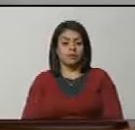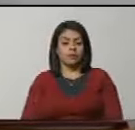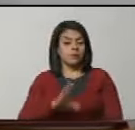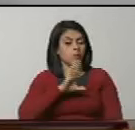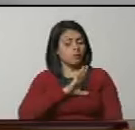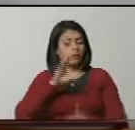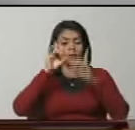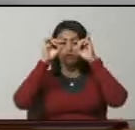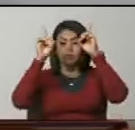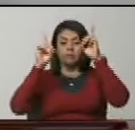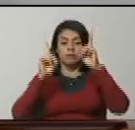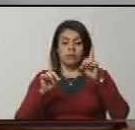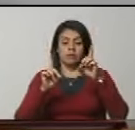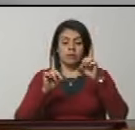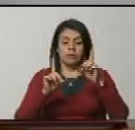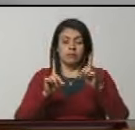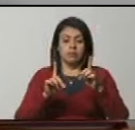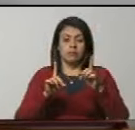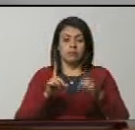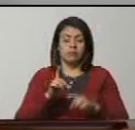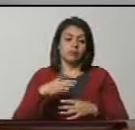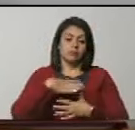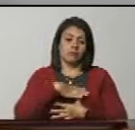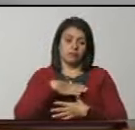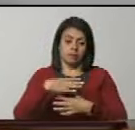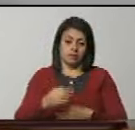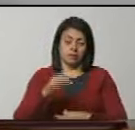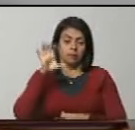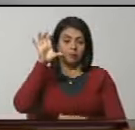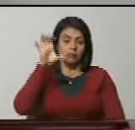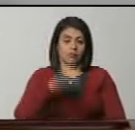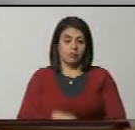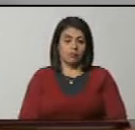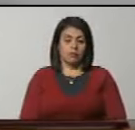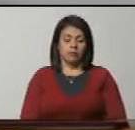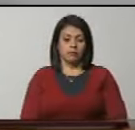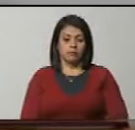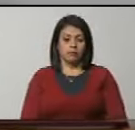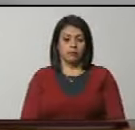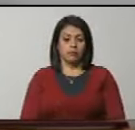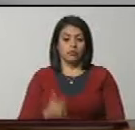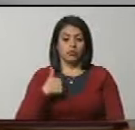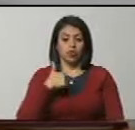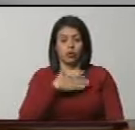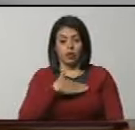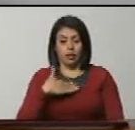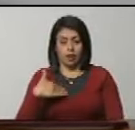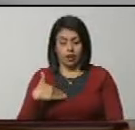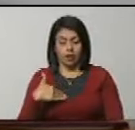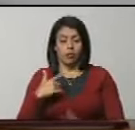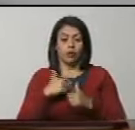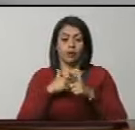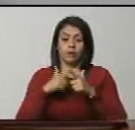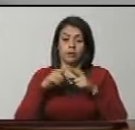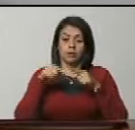autodeterminación y los intereses de la Nación. Yo quisiera, en consecuencia,